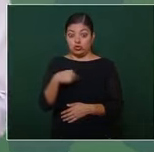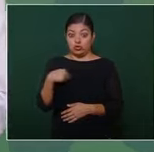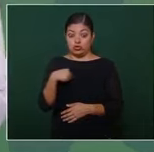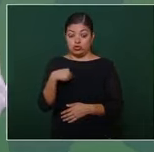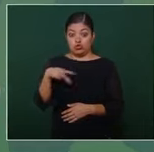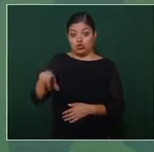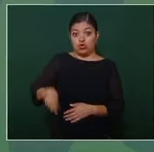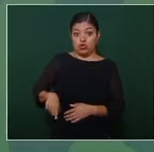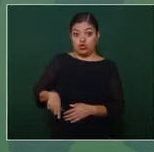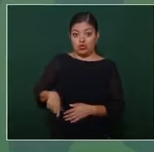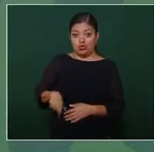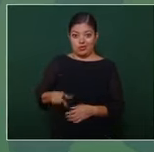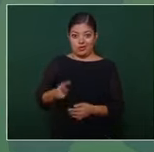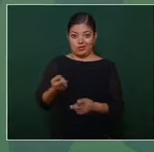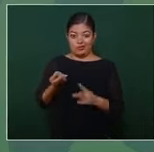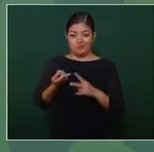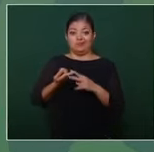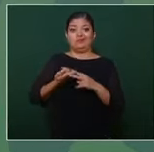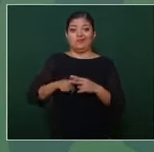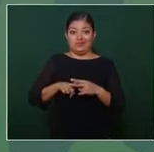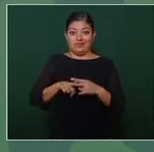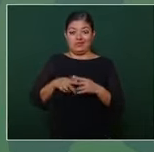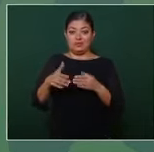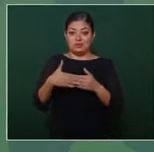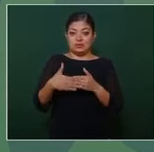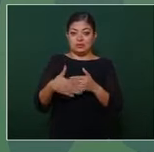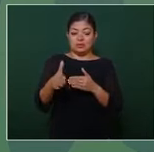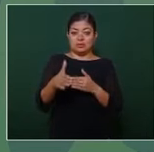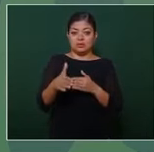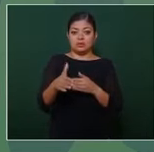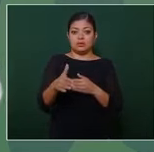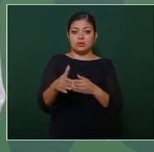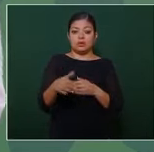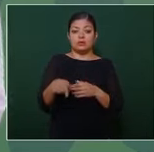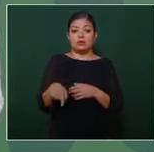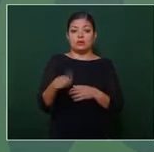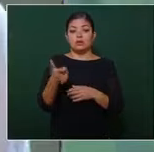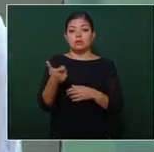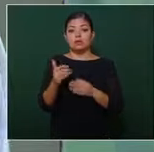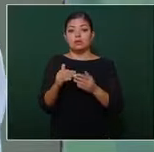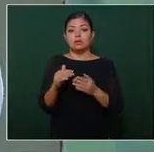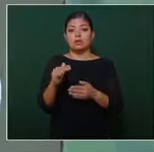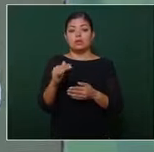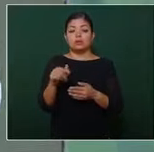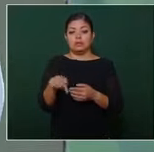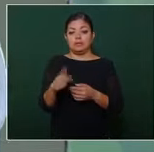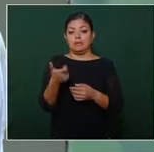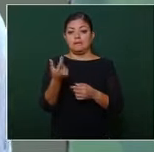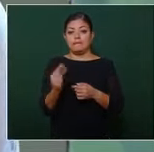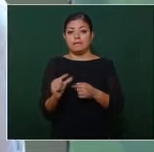gobierno el salario mínimo alcanzaba para 5 kilos